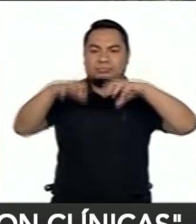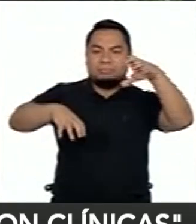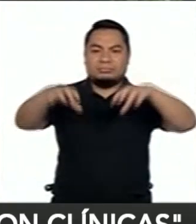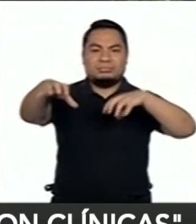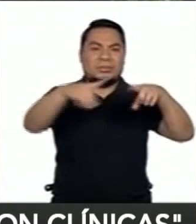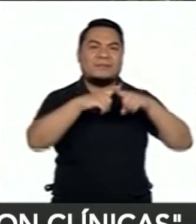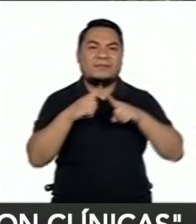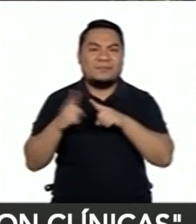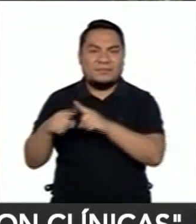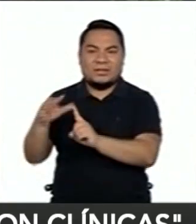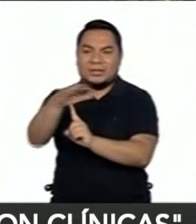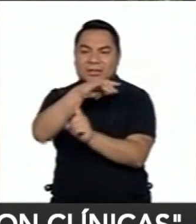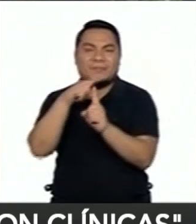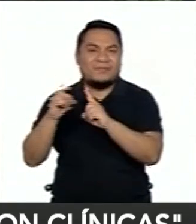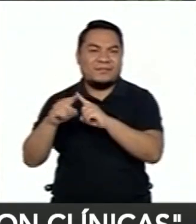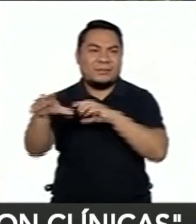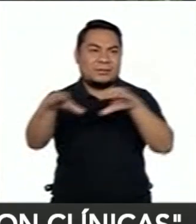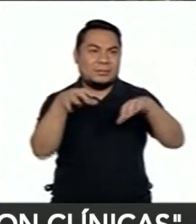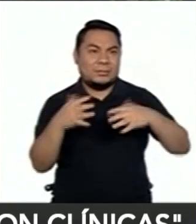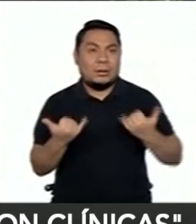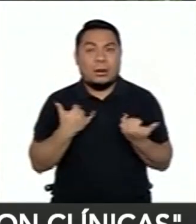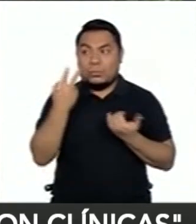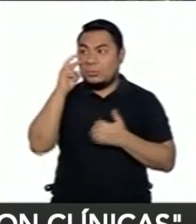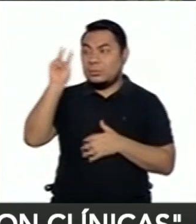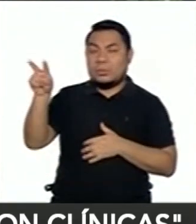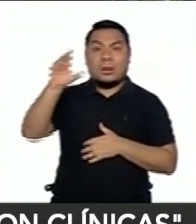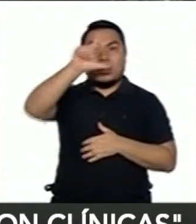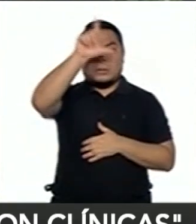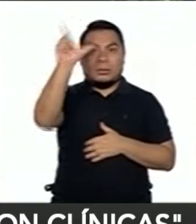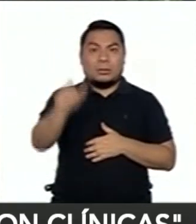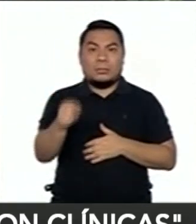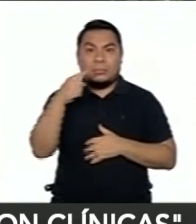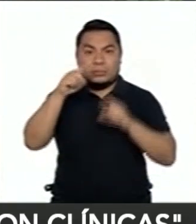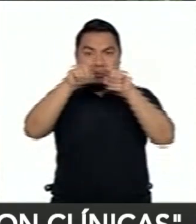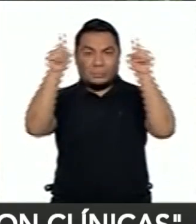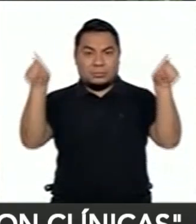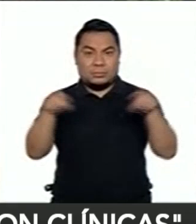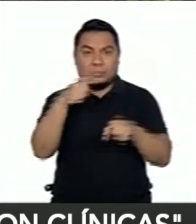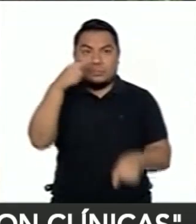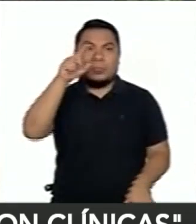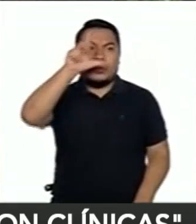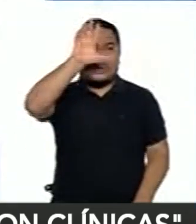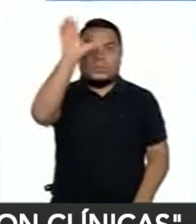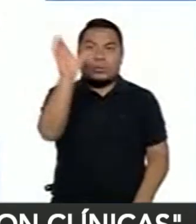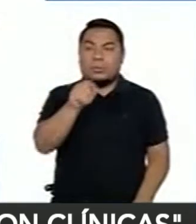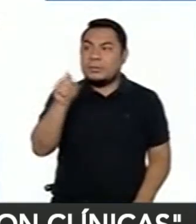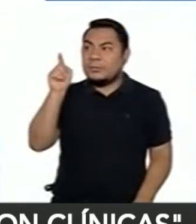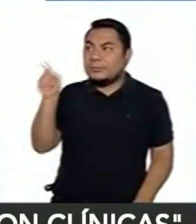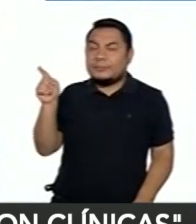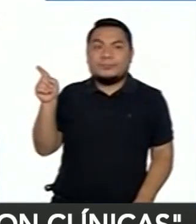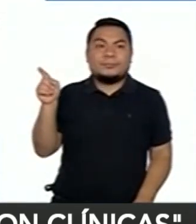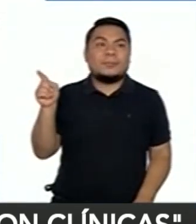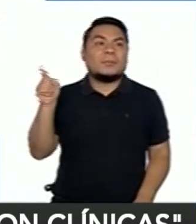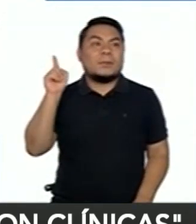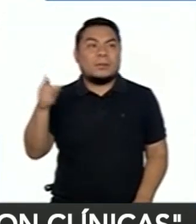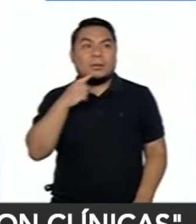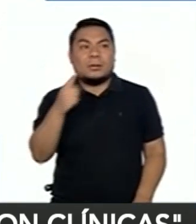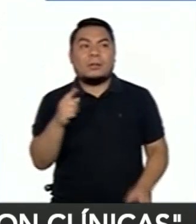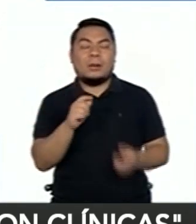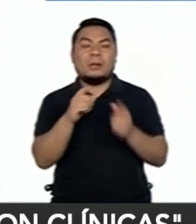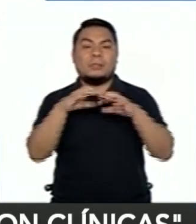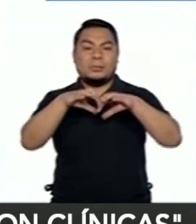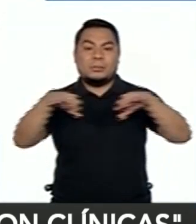este mapa en sus pantallas, donde hemos dividido el Perú